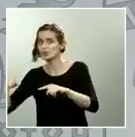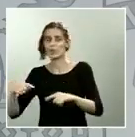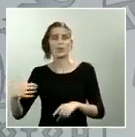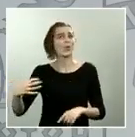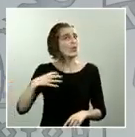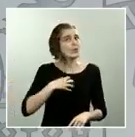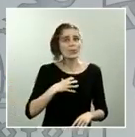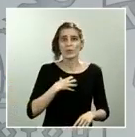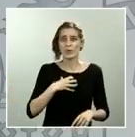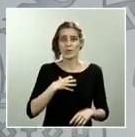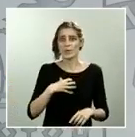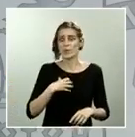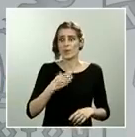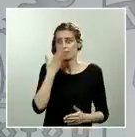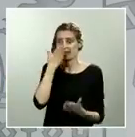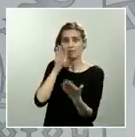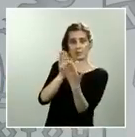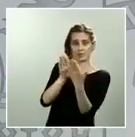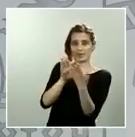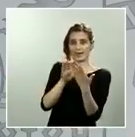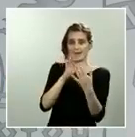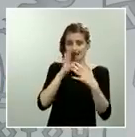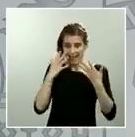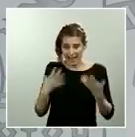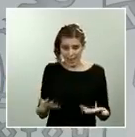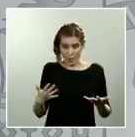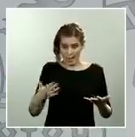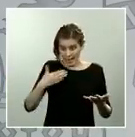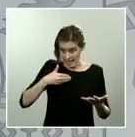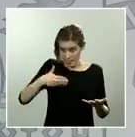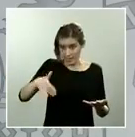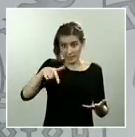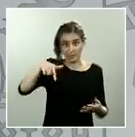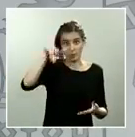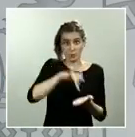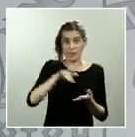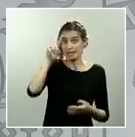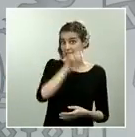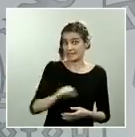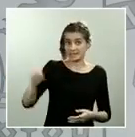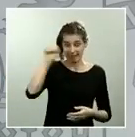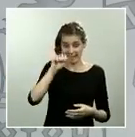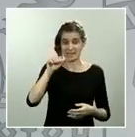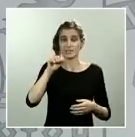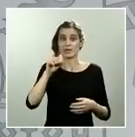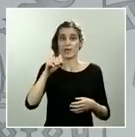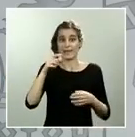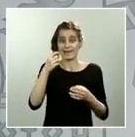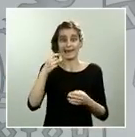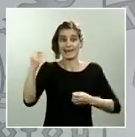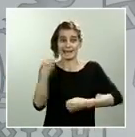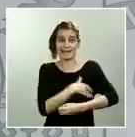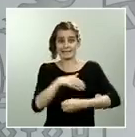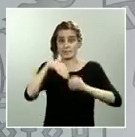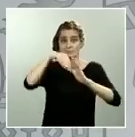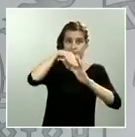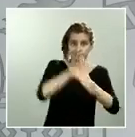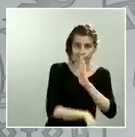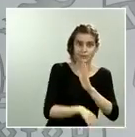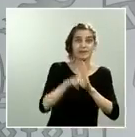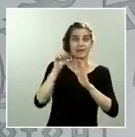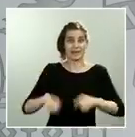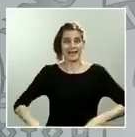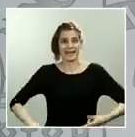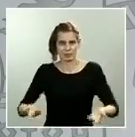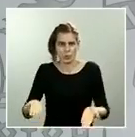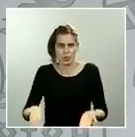lo que va a implicar durante todo el año 2020 tanto la caída de ingresos como el incremento del gasto para hacer frente a